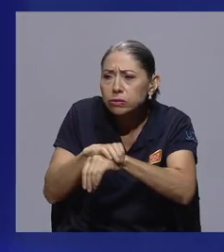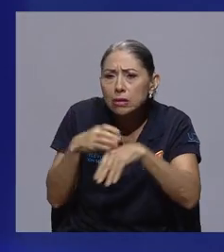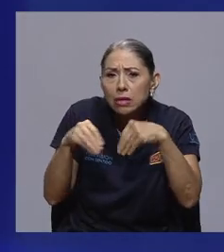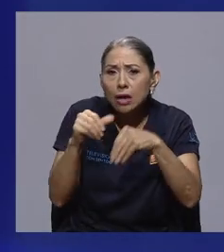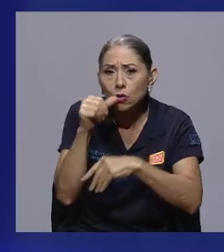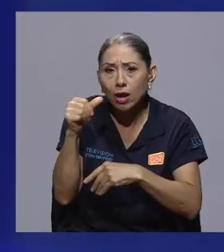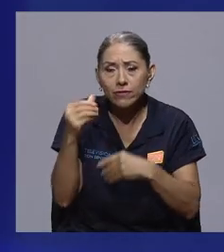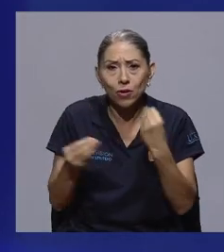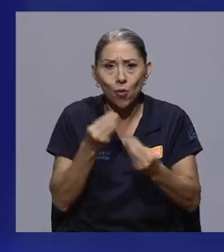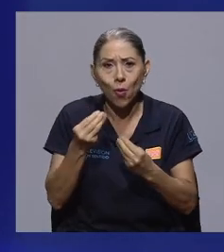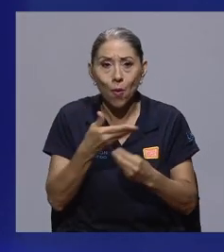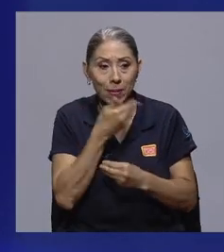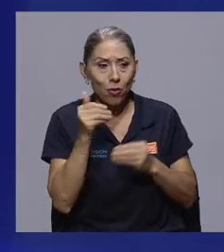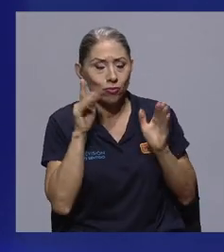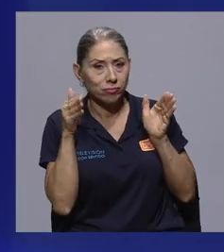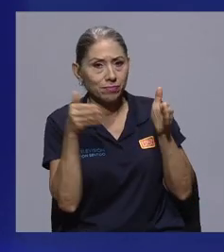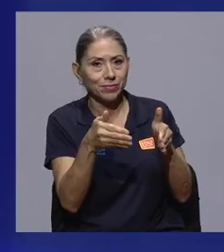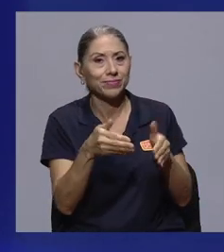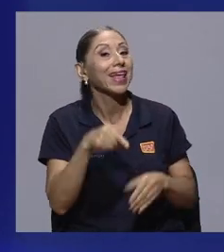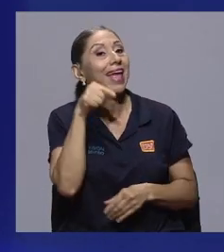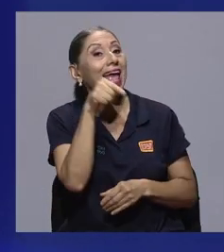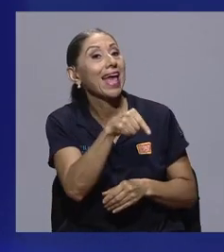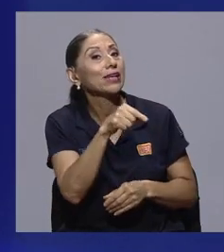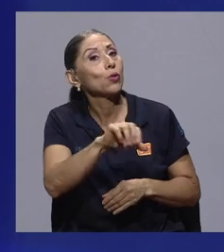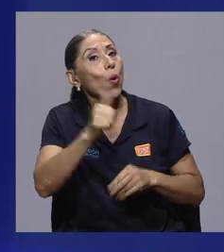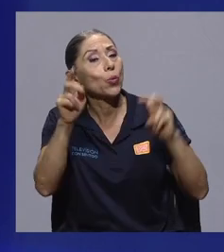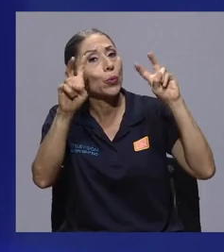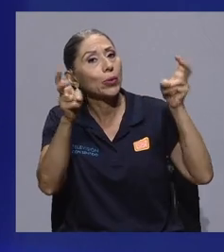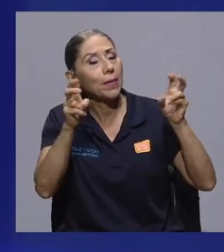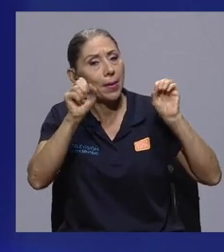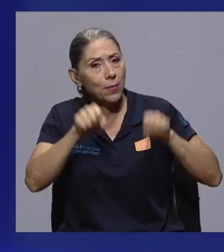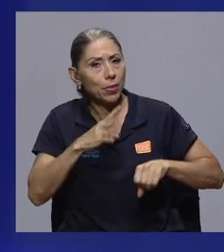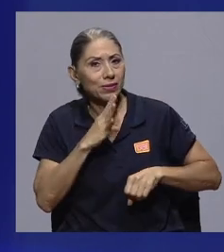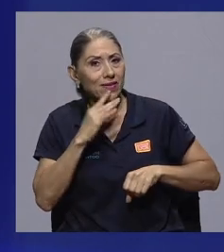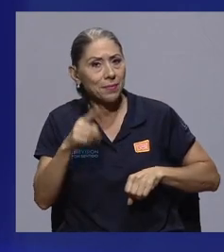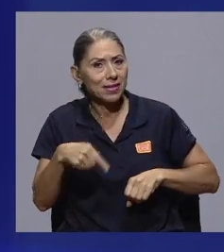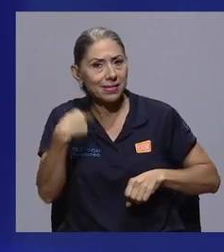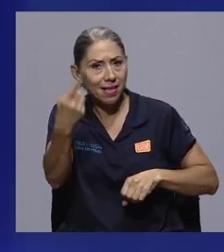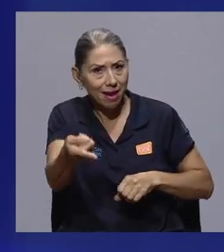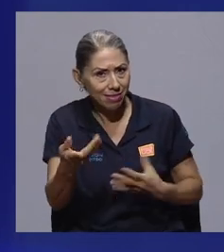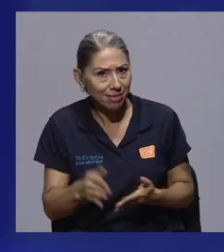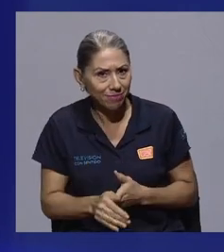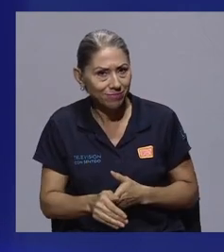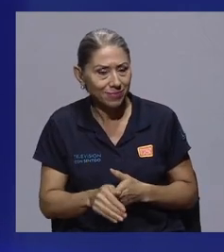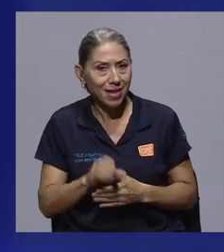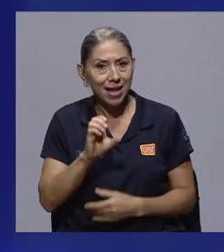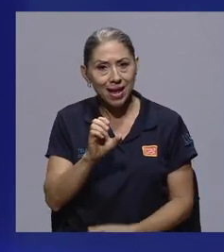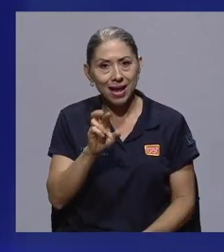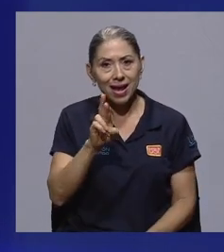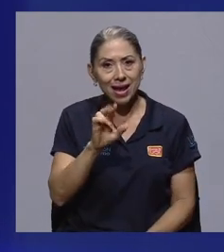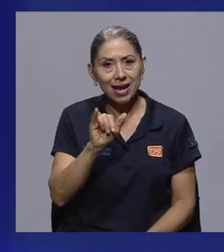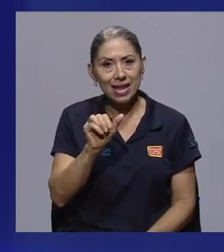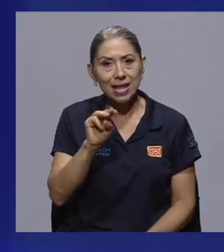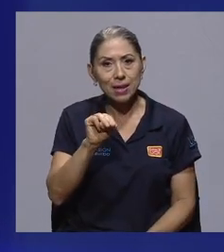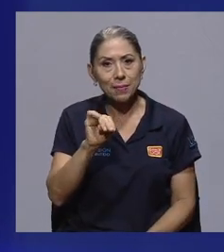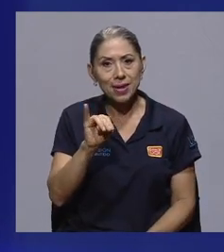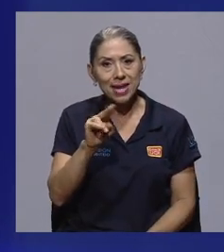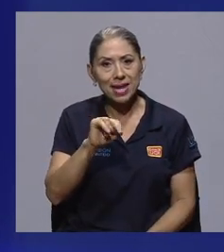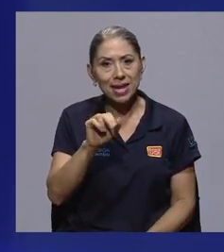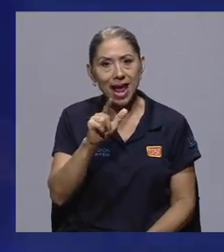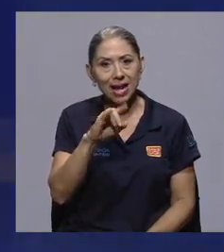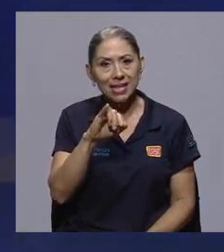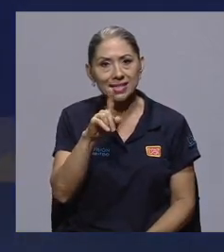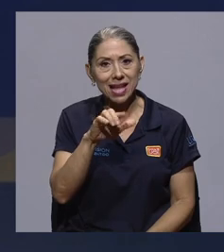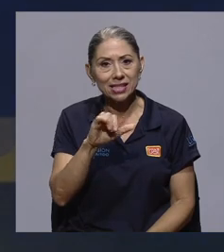supuesto que esto nos lleva a otro debate que podemos tratar más adelante, que es el tema de la criminalización y las prácticas